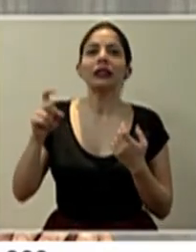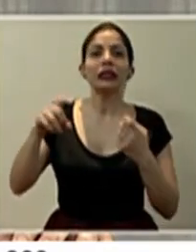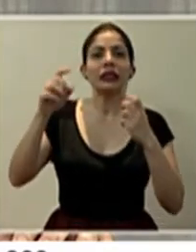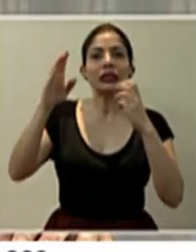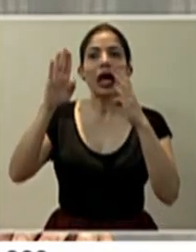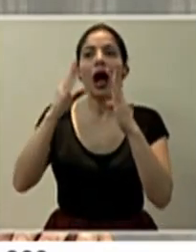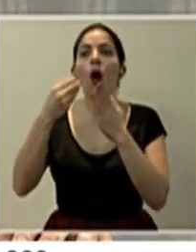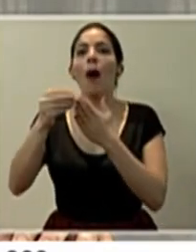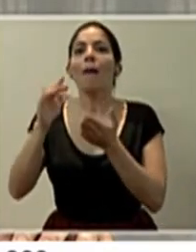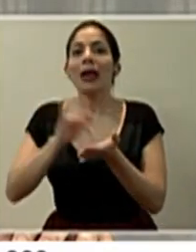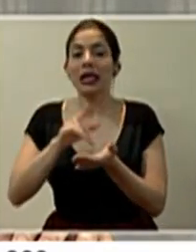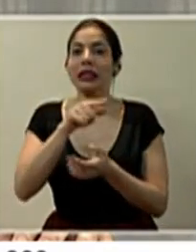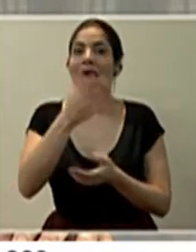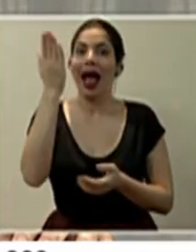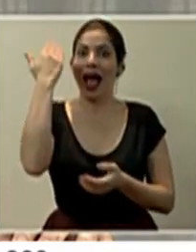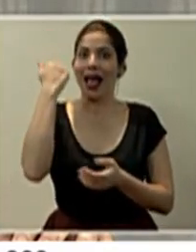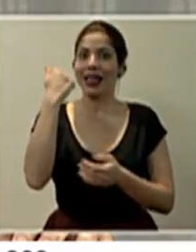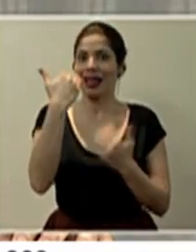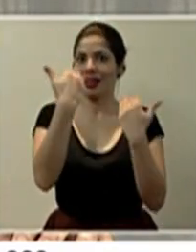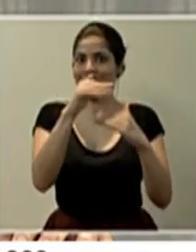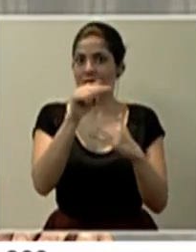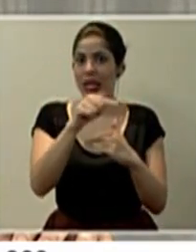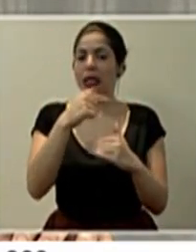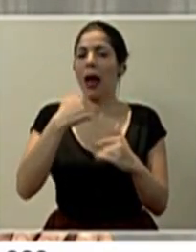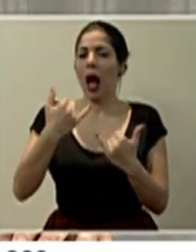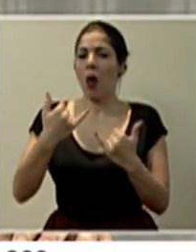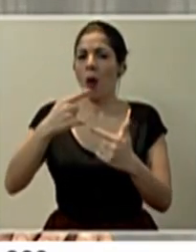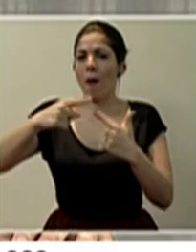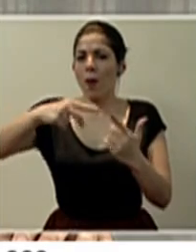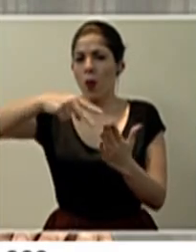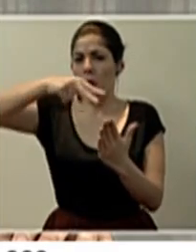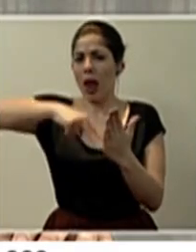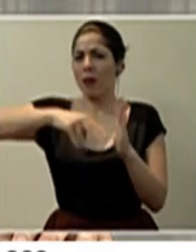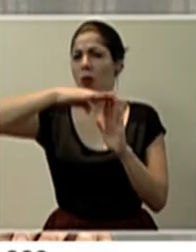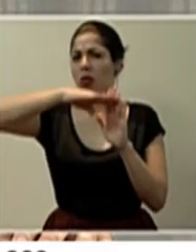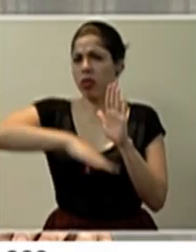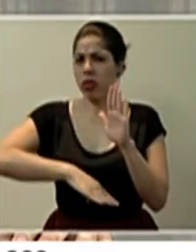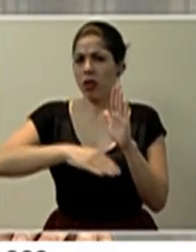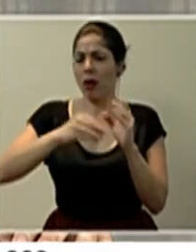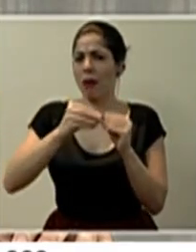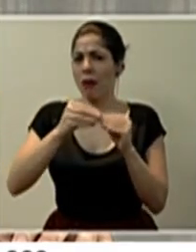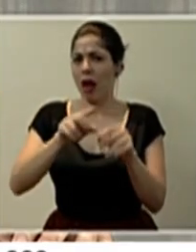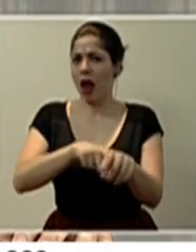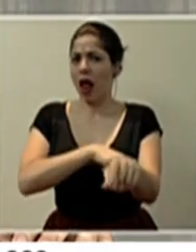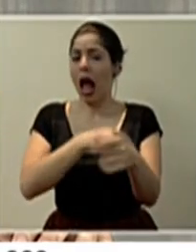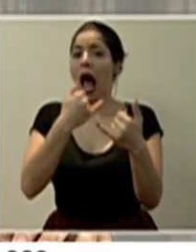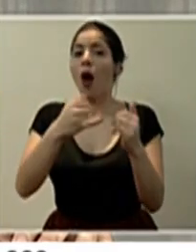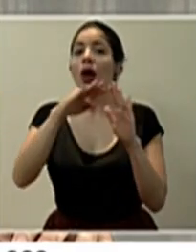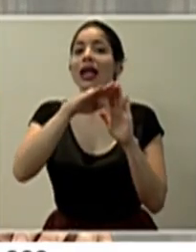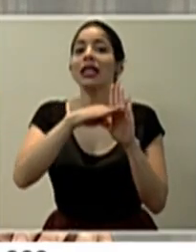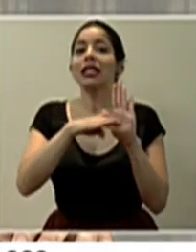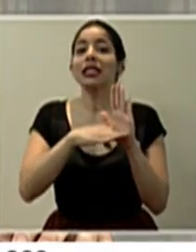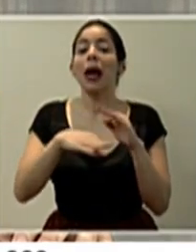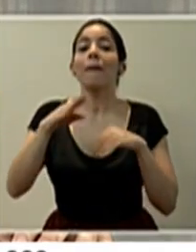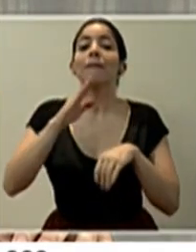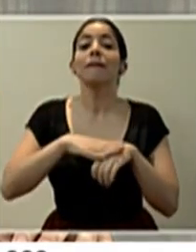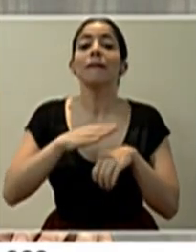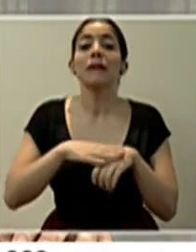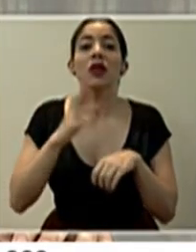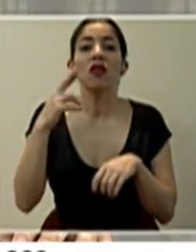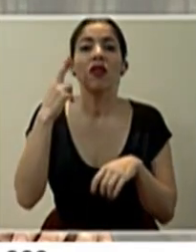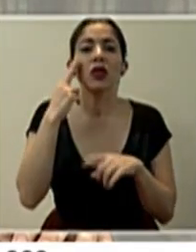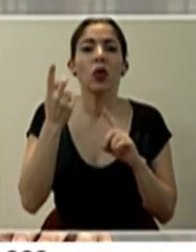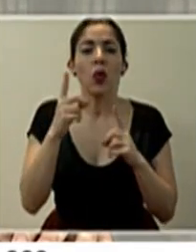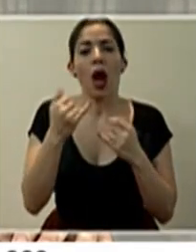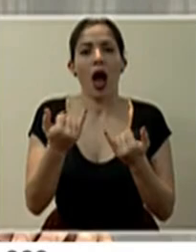o compra de medicamentos. Entonces, permítanme leerles algunas porque la lista es extensa. Ahora la lista se va a publicar en los